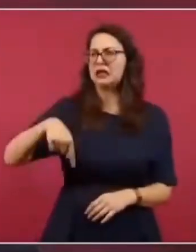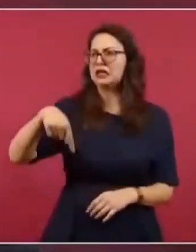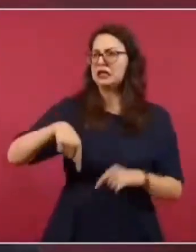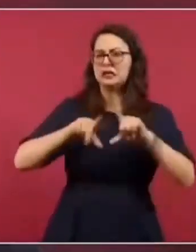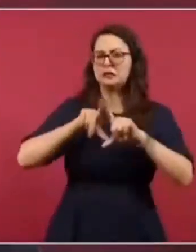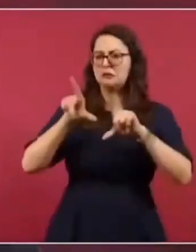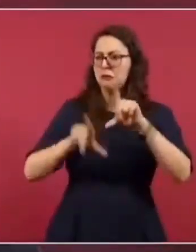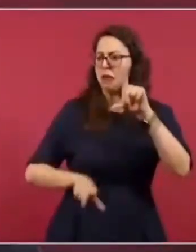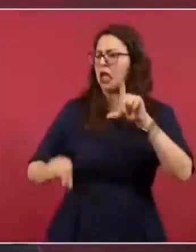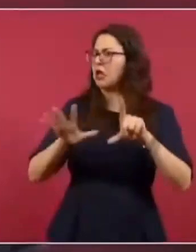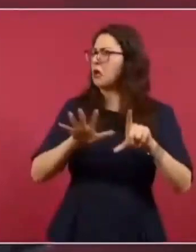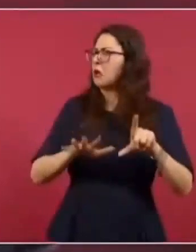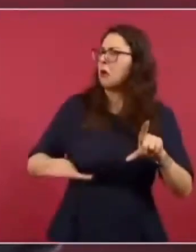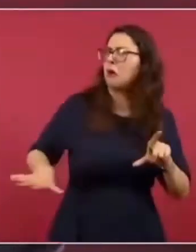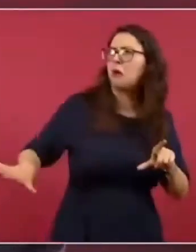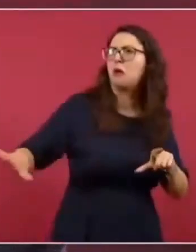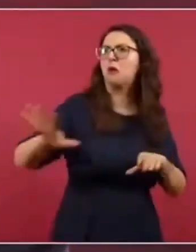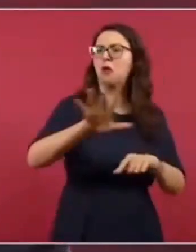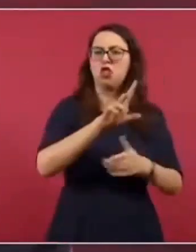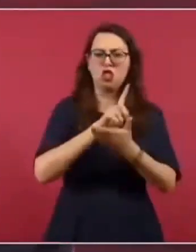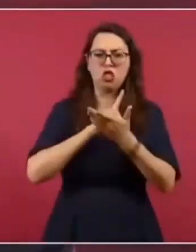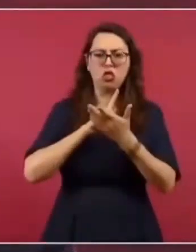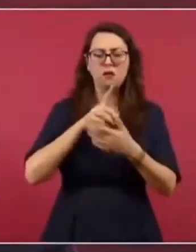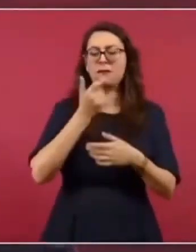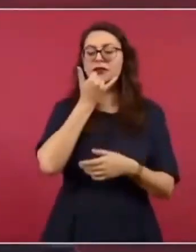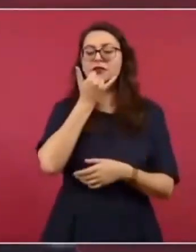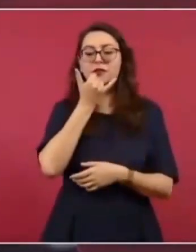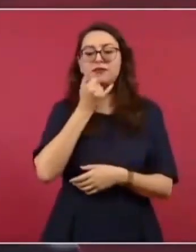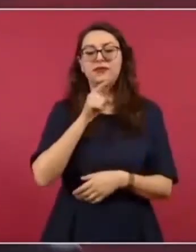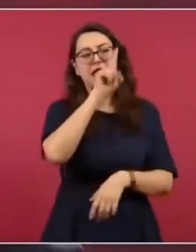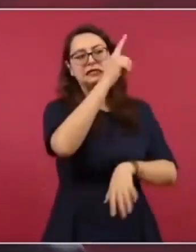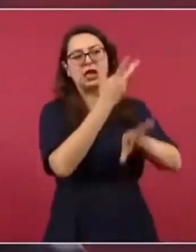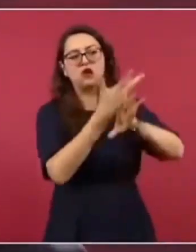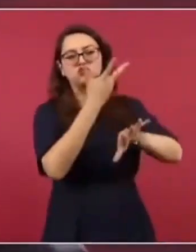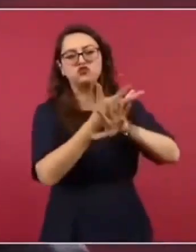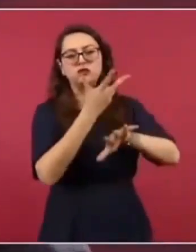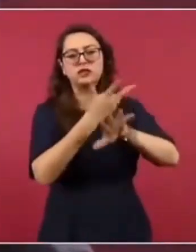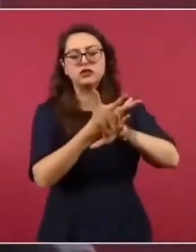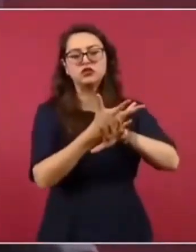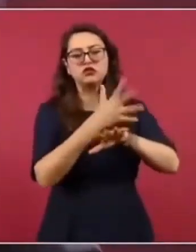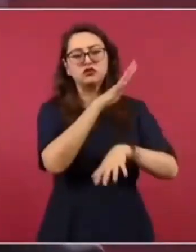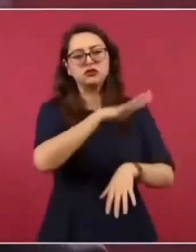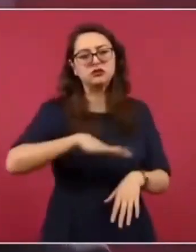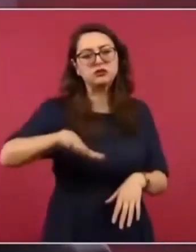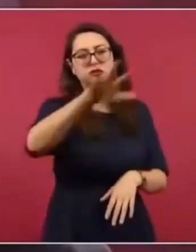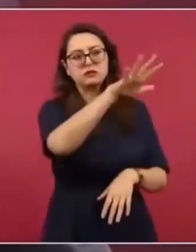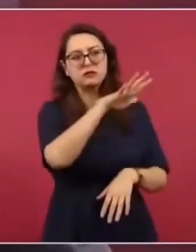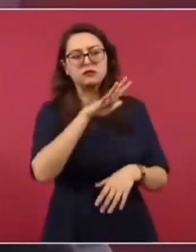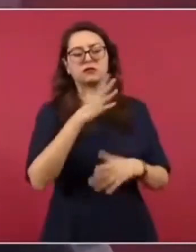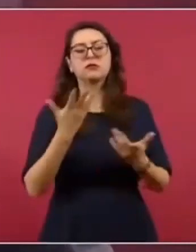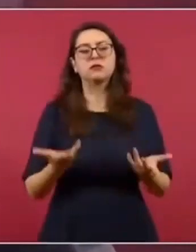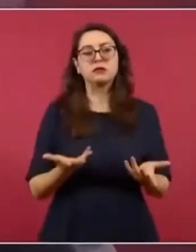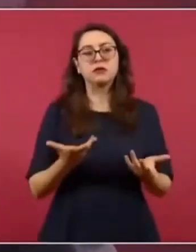en Estados Unidos, sí o no.